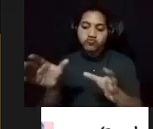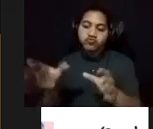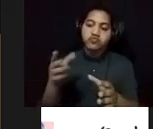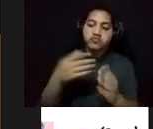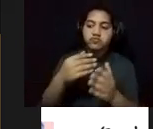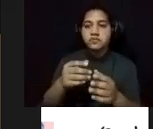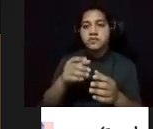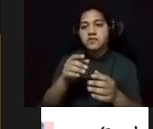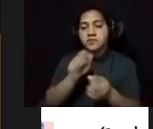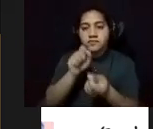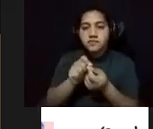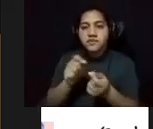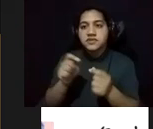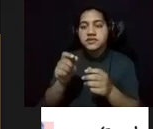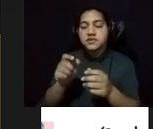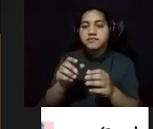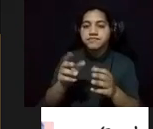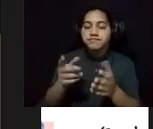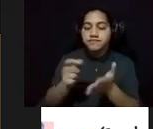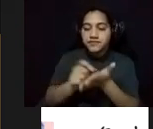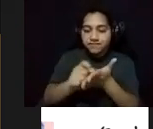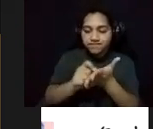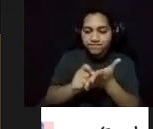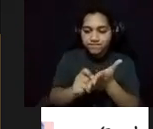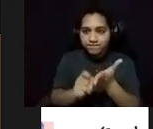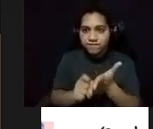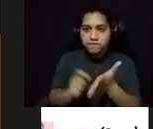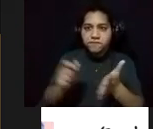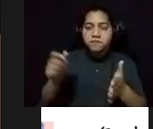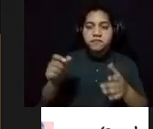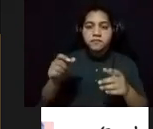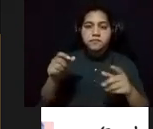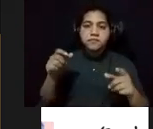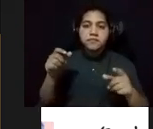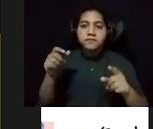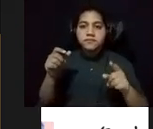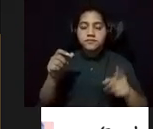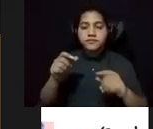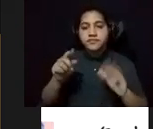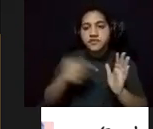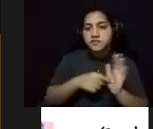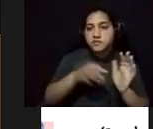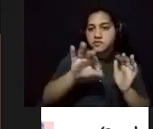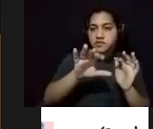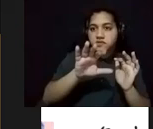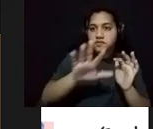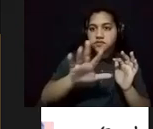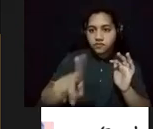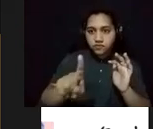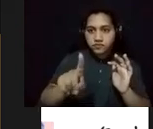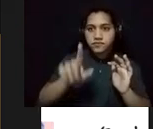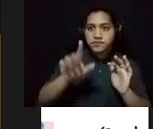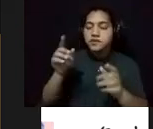de la gráfica. El adibetco, entre los años 1951 al 1963, diseñó